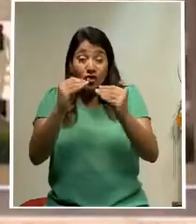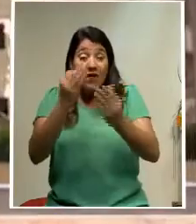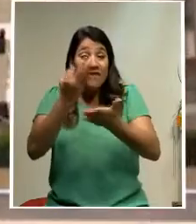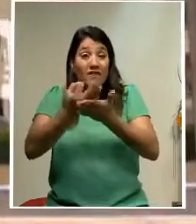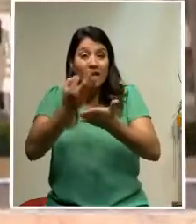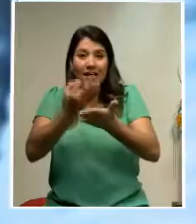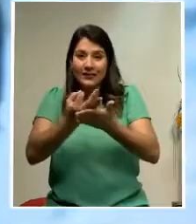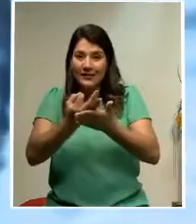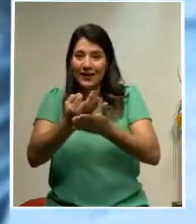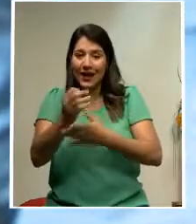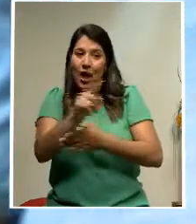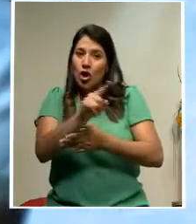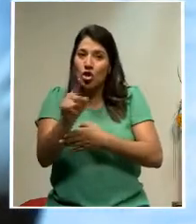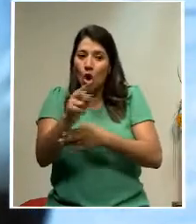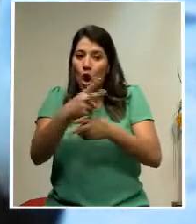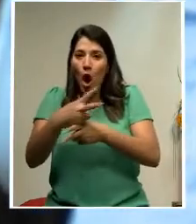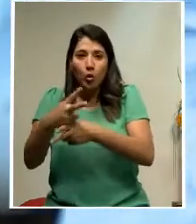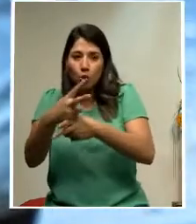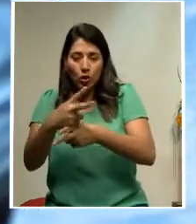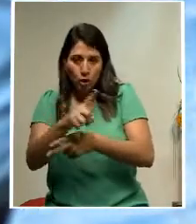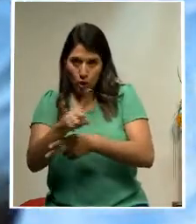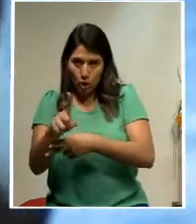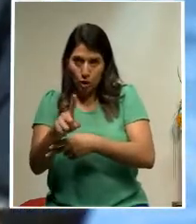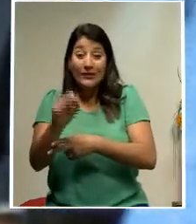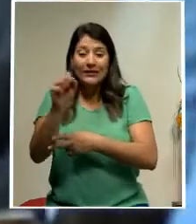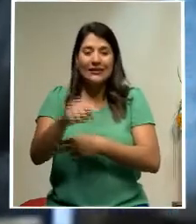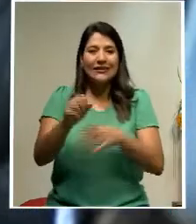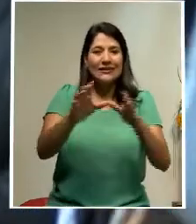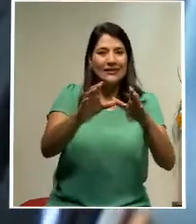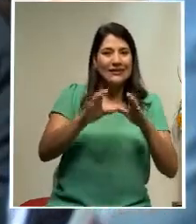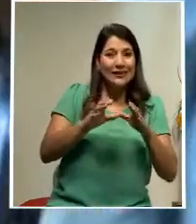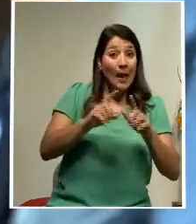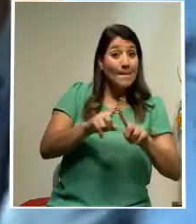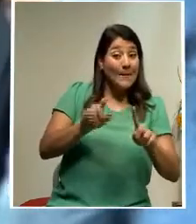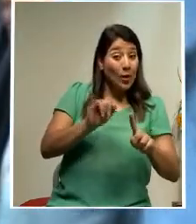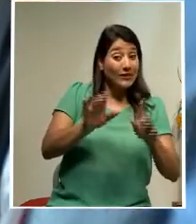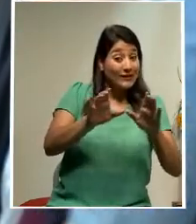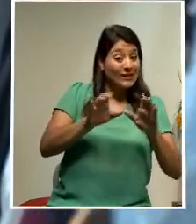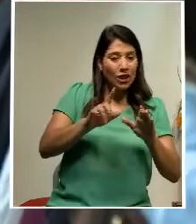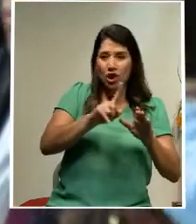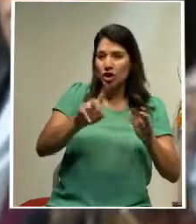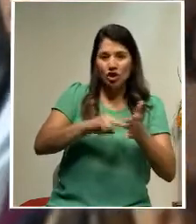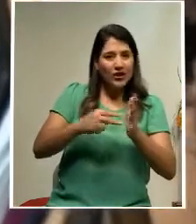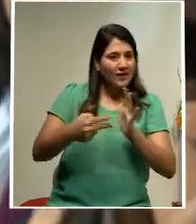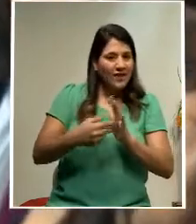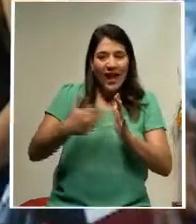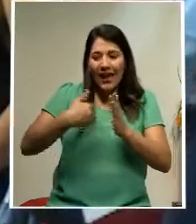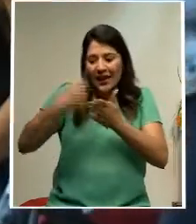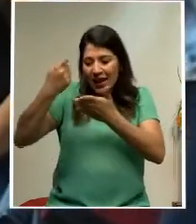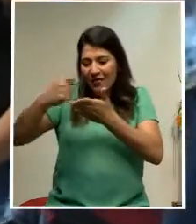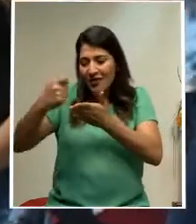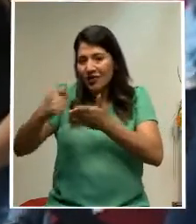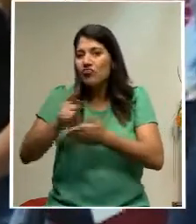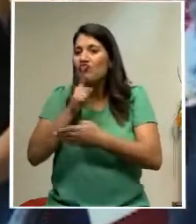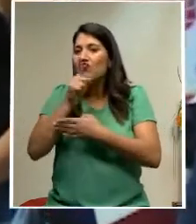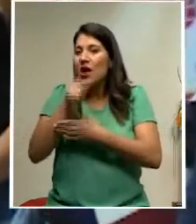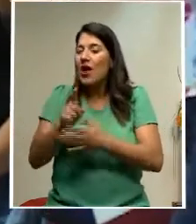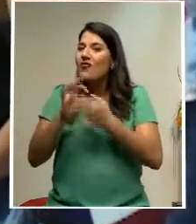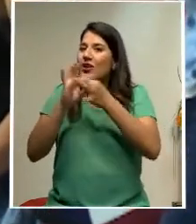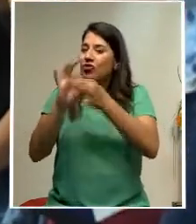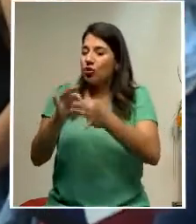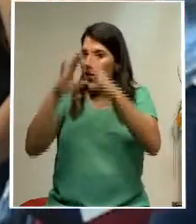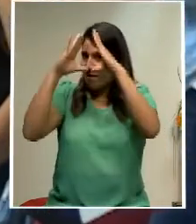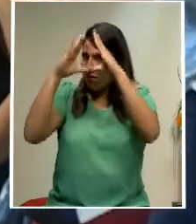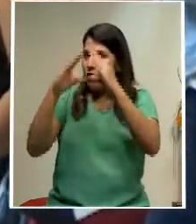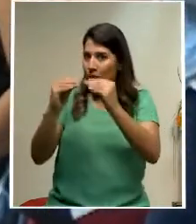eran certificados, que esa certificación no implicaba una revisión integral de los estados ni de la razonabilidad de las cuentas